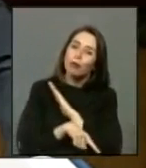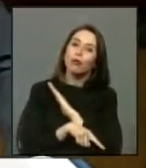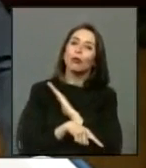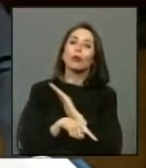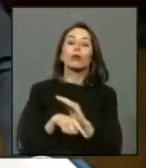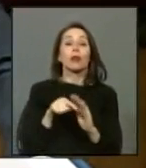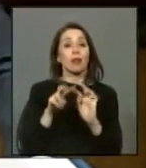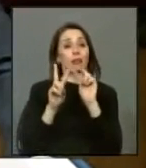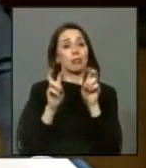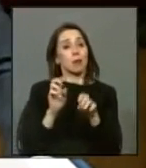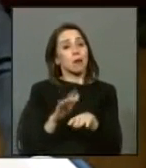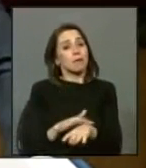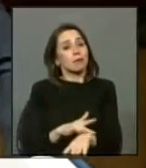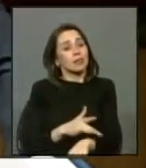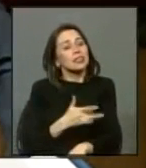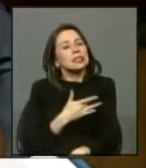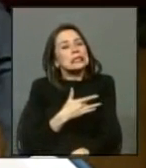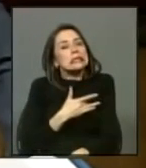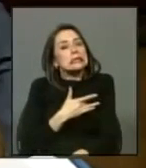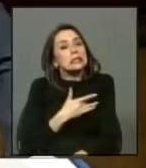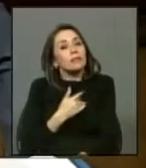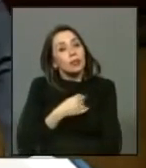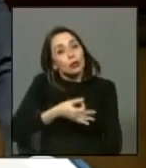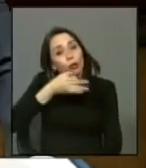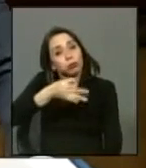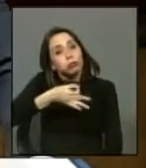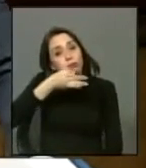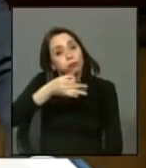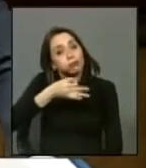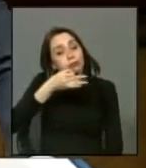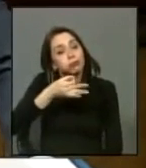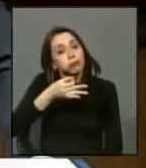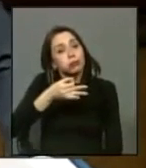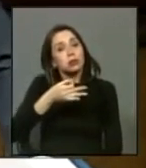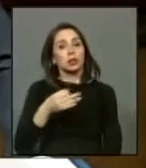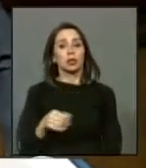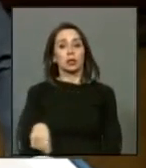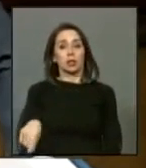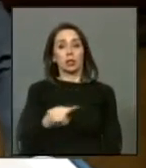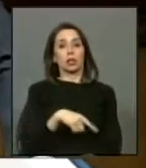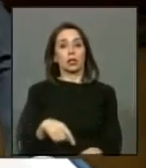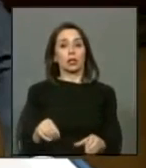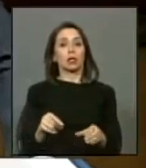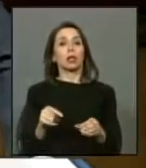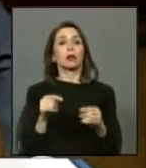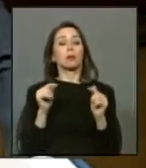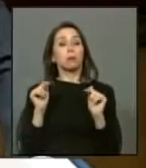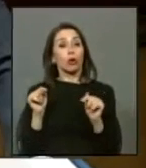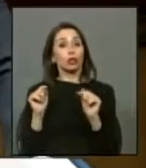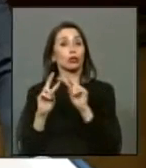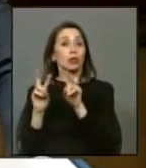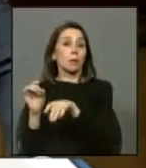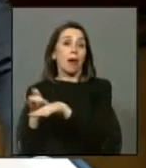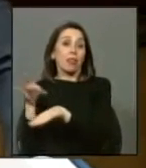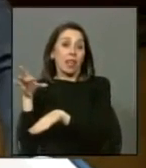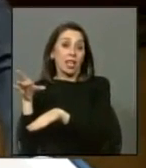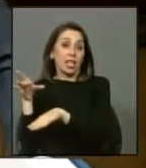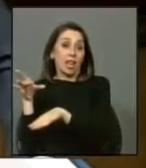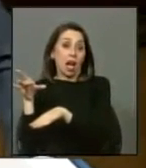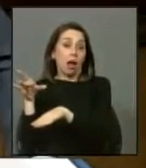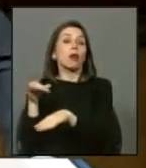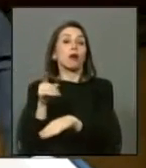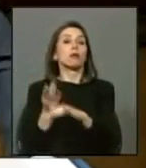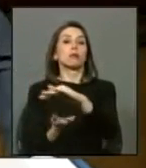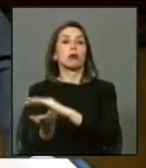sensible tema que hoy día relato y que provocó este proyecto de ley en la Comisión de